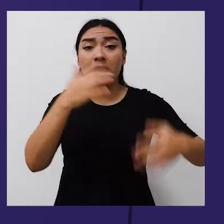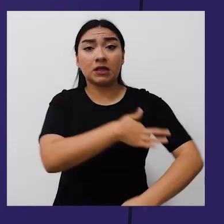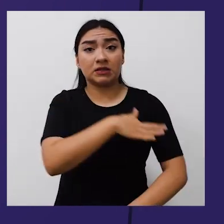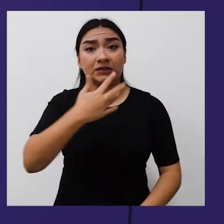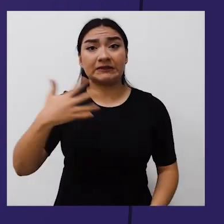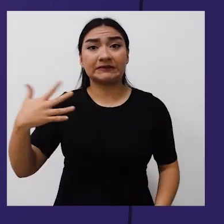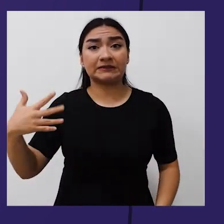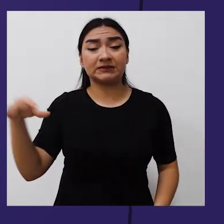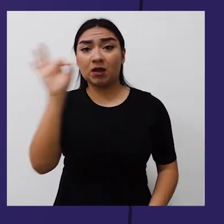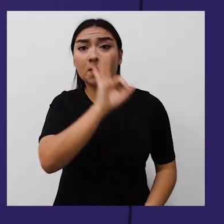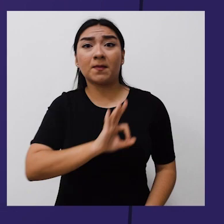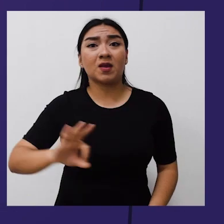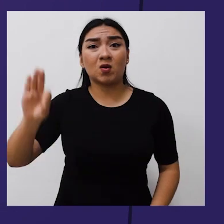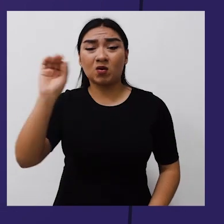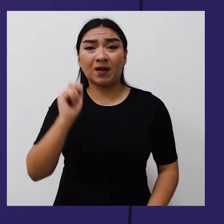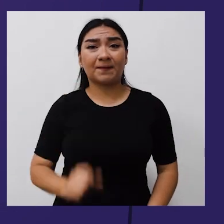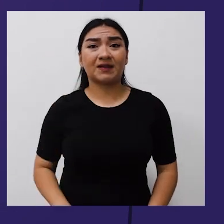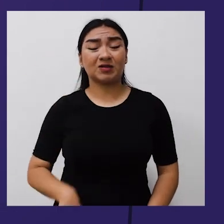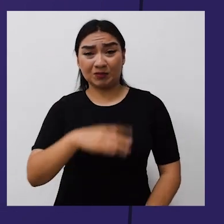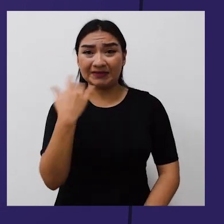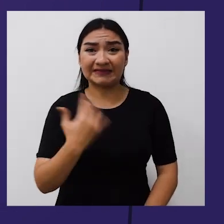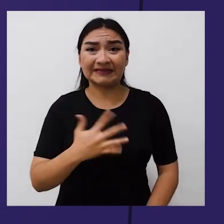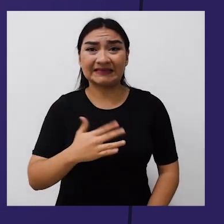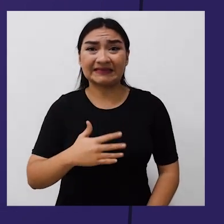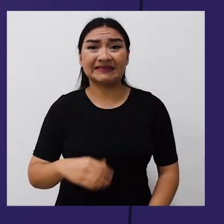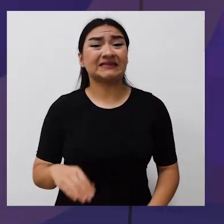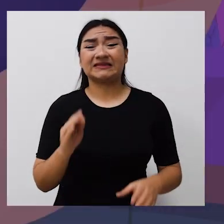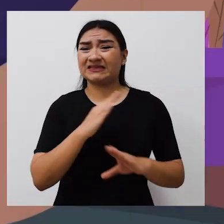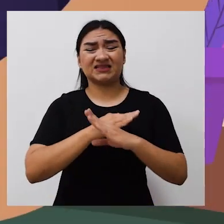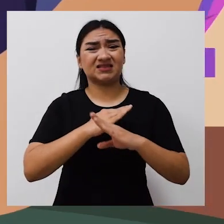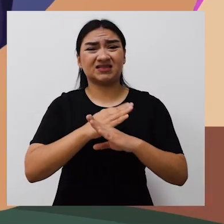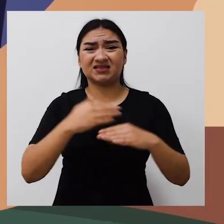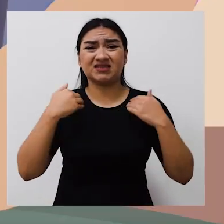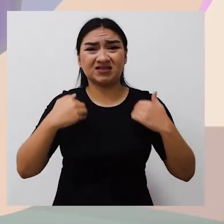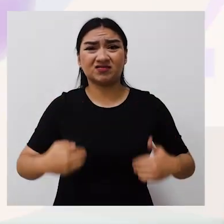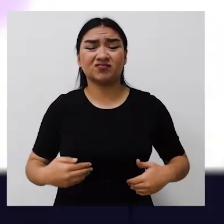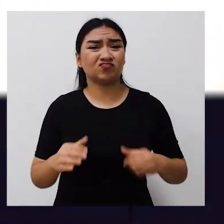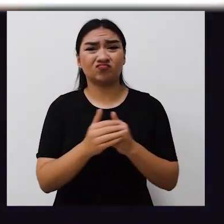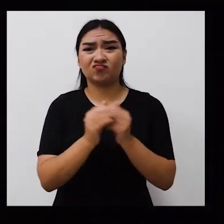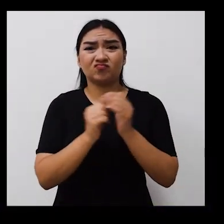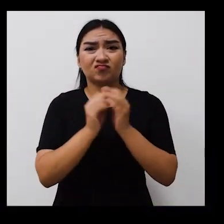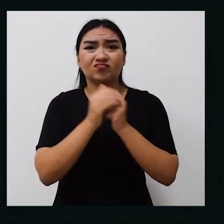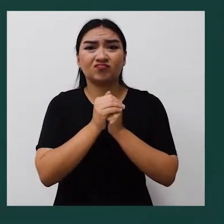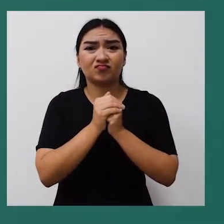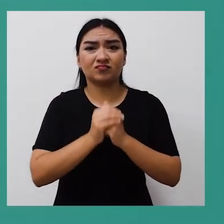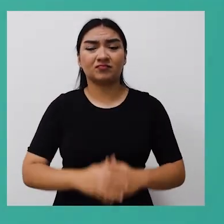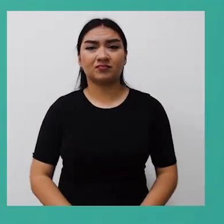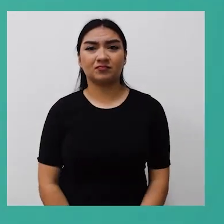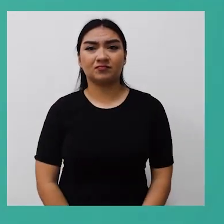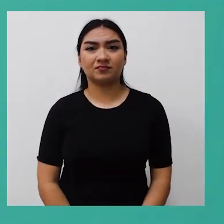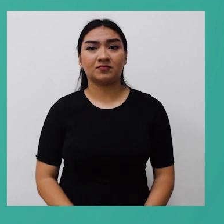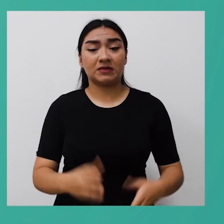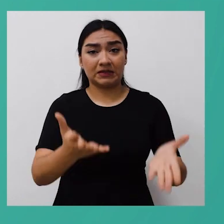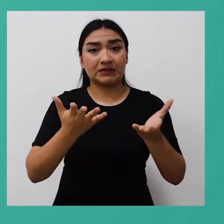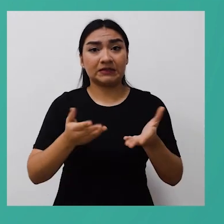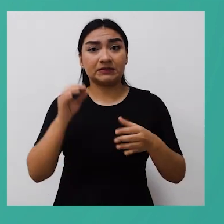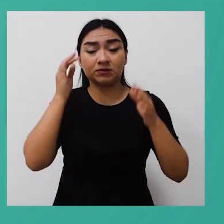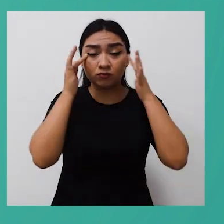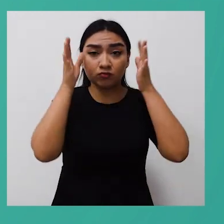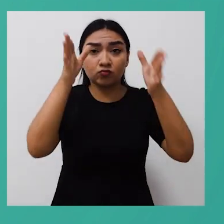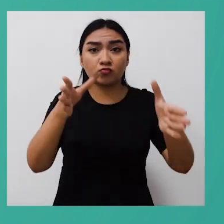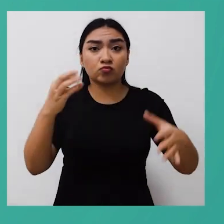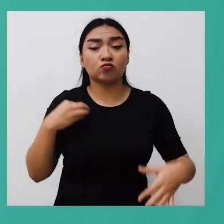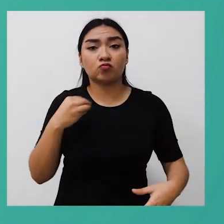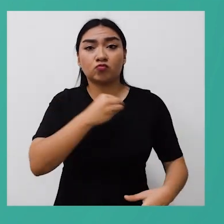establecimiento de salud, pero entre más rápido lo hagas, el tratamiento médico puede ser más efectivo. Recibir atención médica,